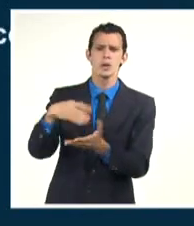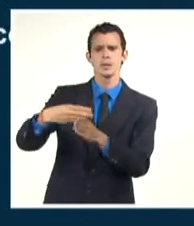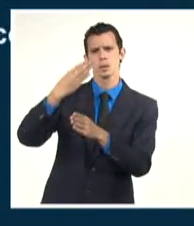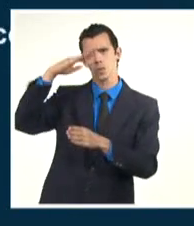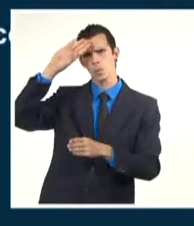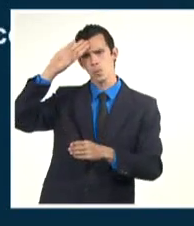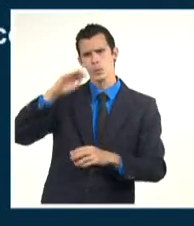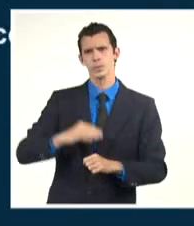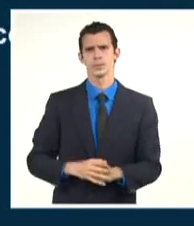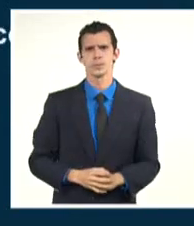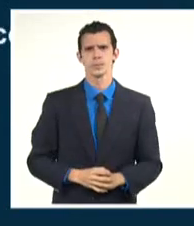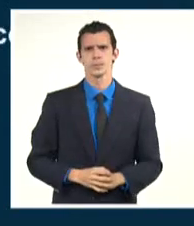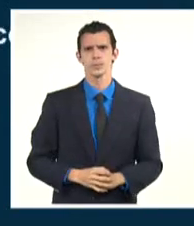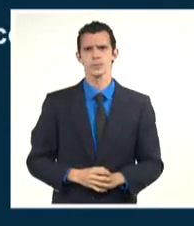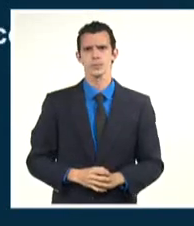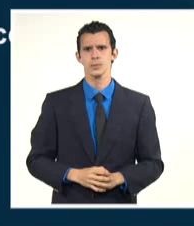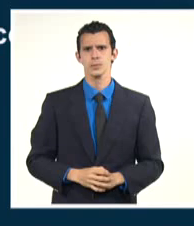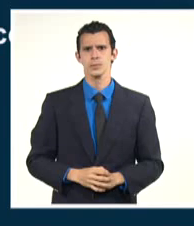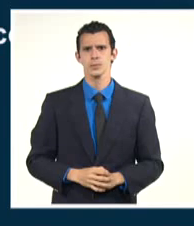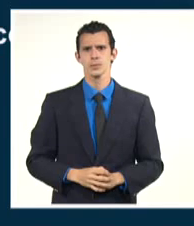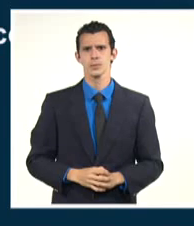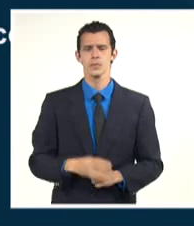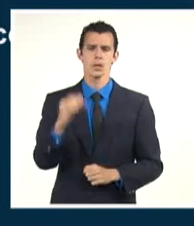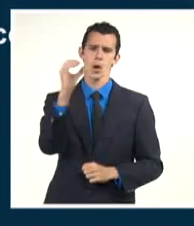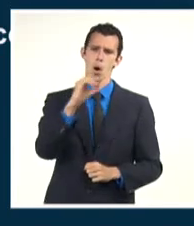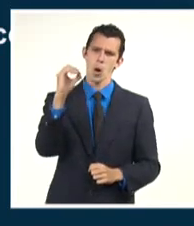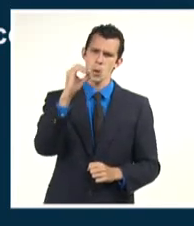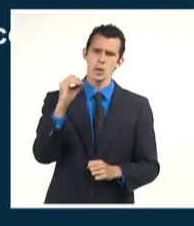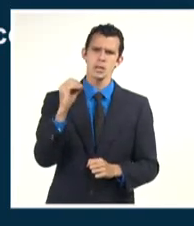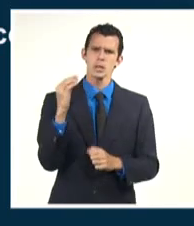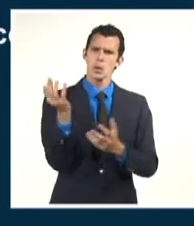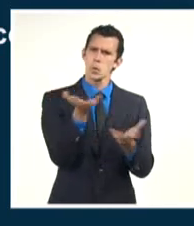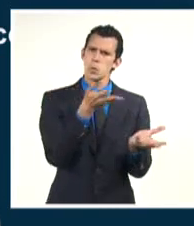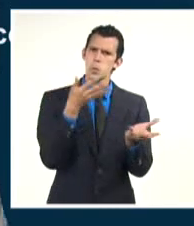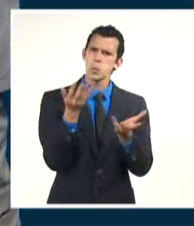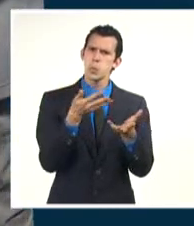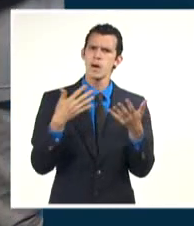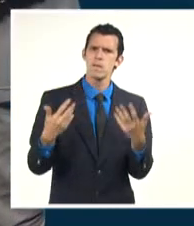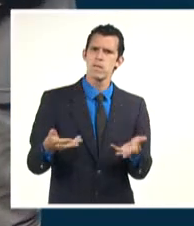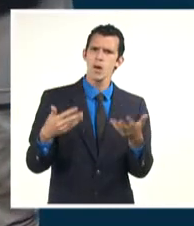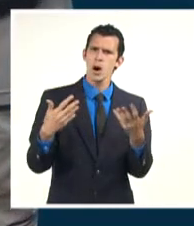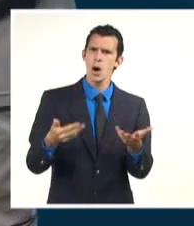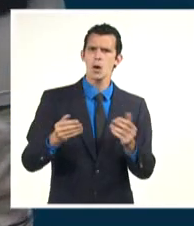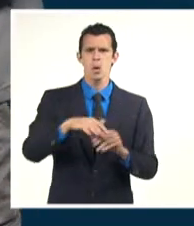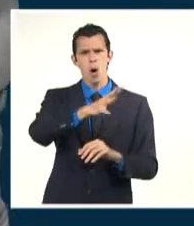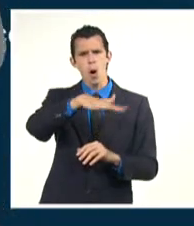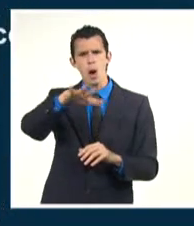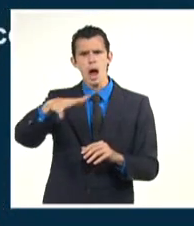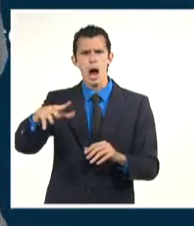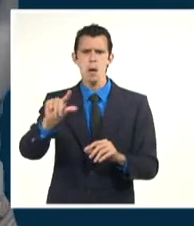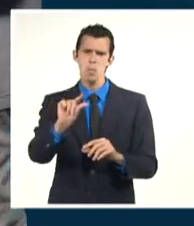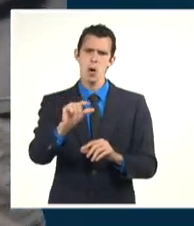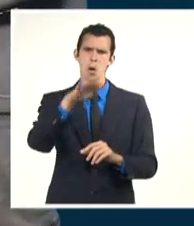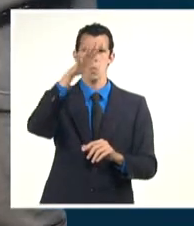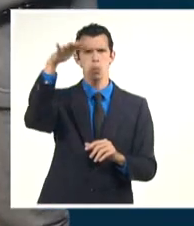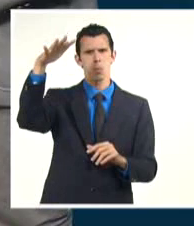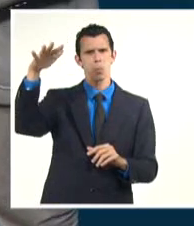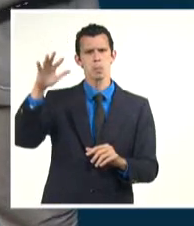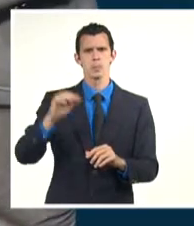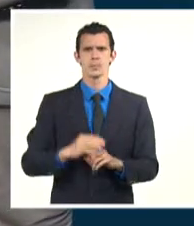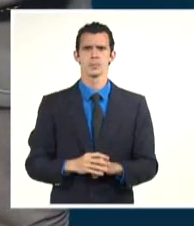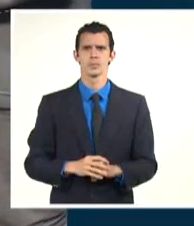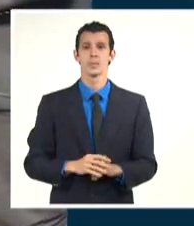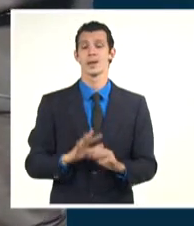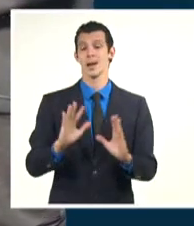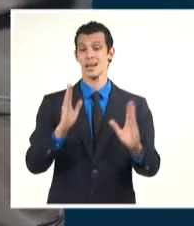elevada. Y habrá vientos variables débiles en la zona oriental con poco oleaje en ambas costas. Mientras que habrá vientos del región sur